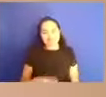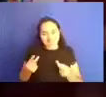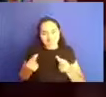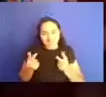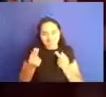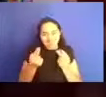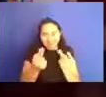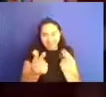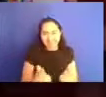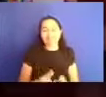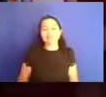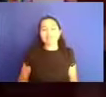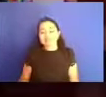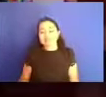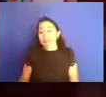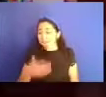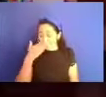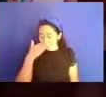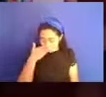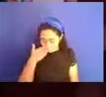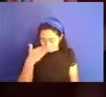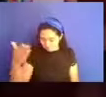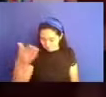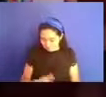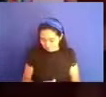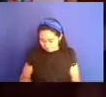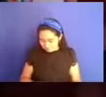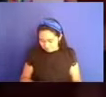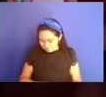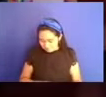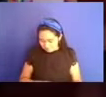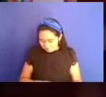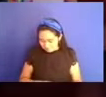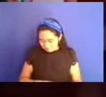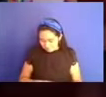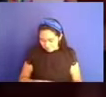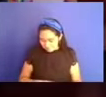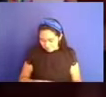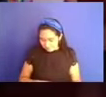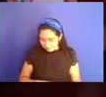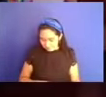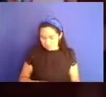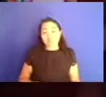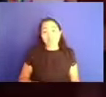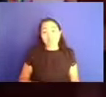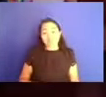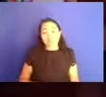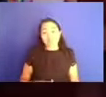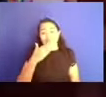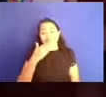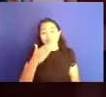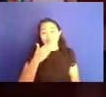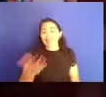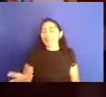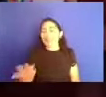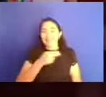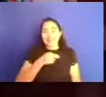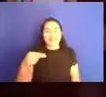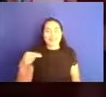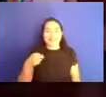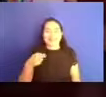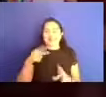Muy bien. Pues muchísimas gracias, Olga. Yo creo que esto podemos seguir aquí, podemos seguir aquí